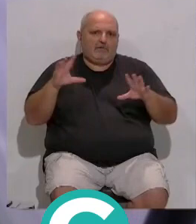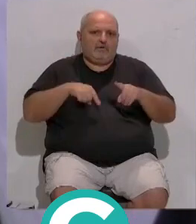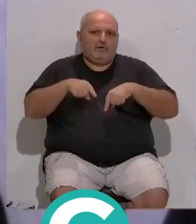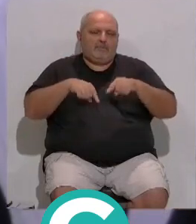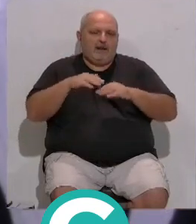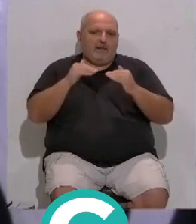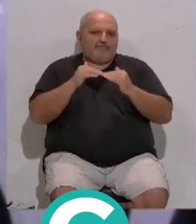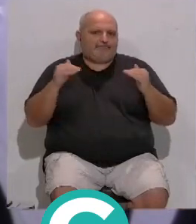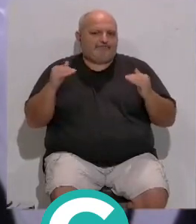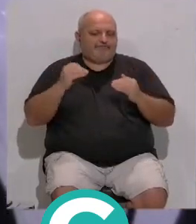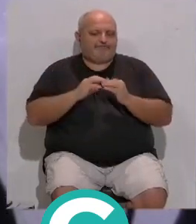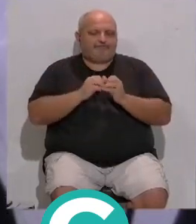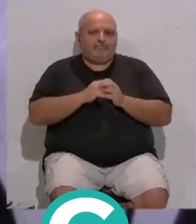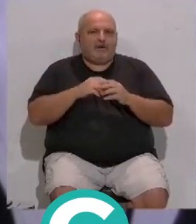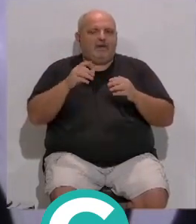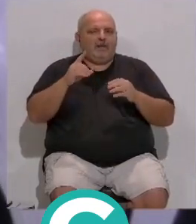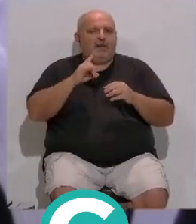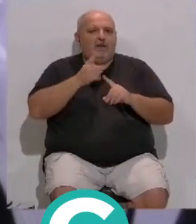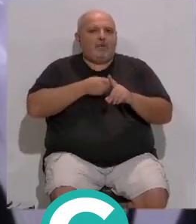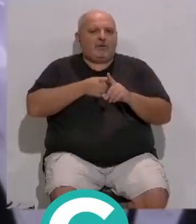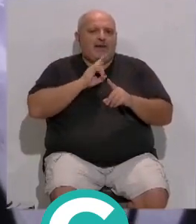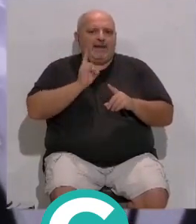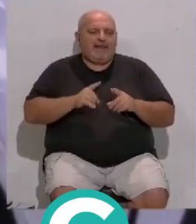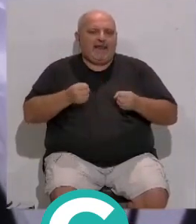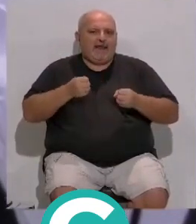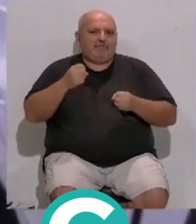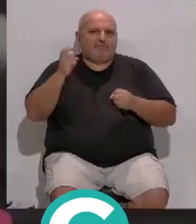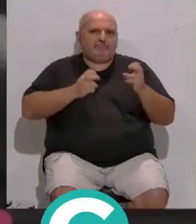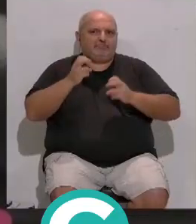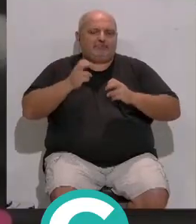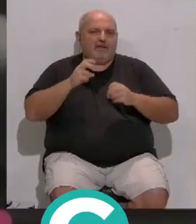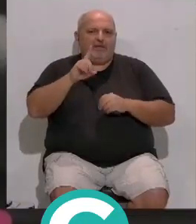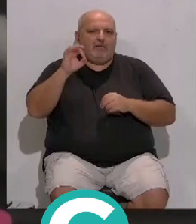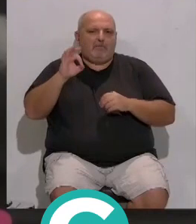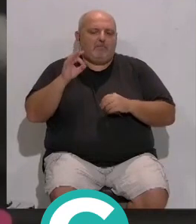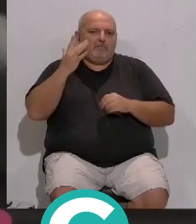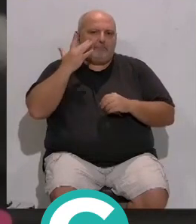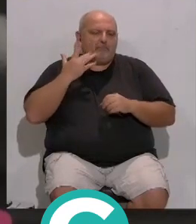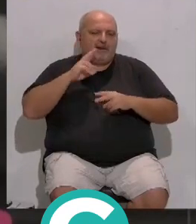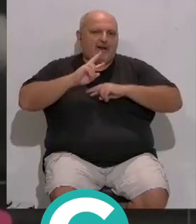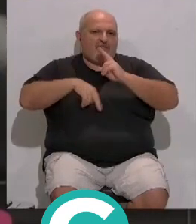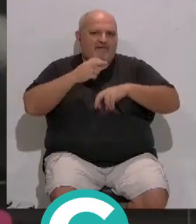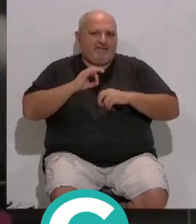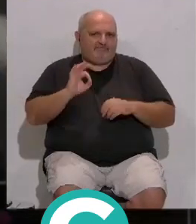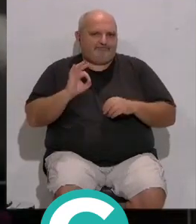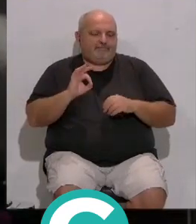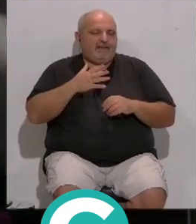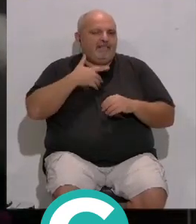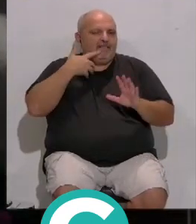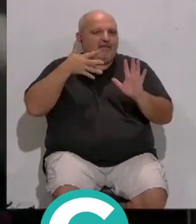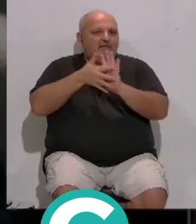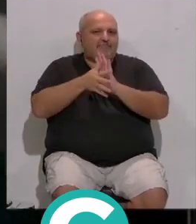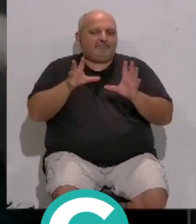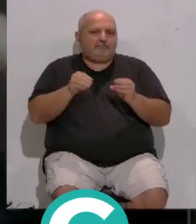sostenible. La energía utilizada... ...procede de fuentes 100% renovables... ...lo que supone